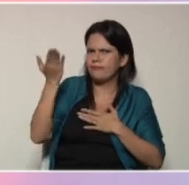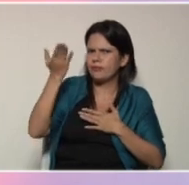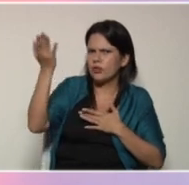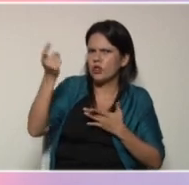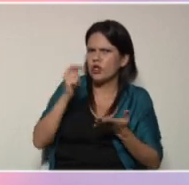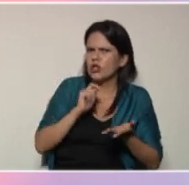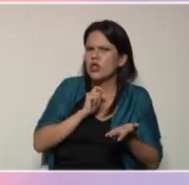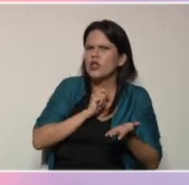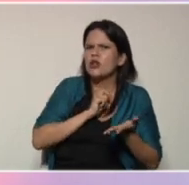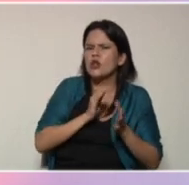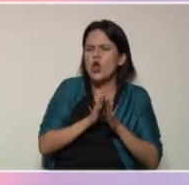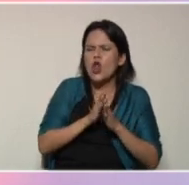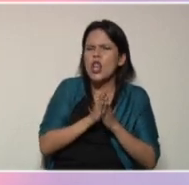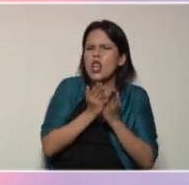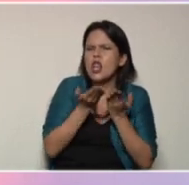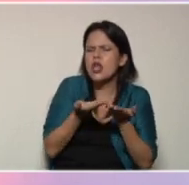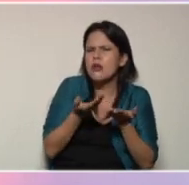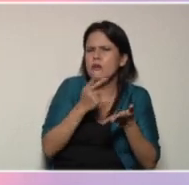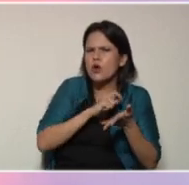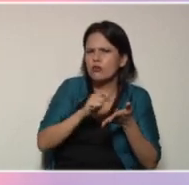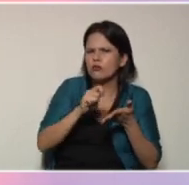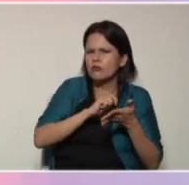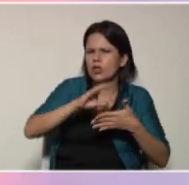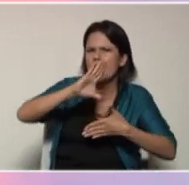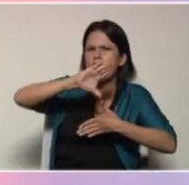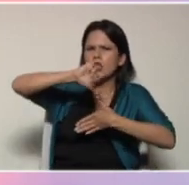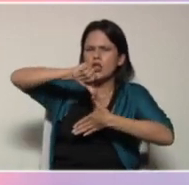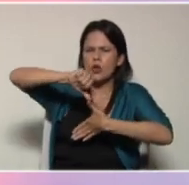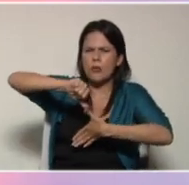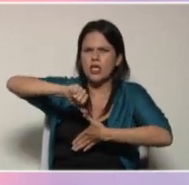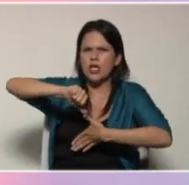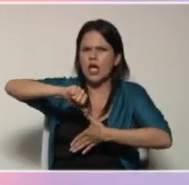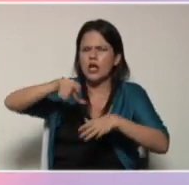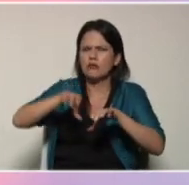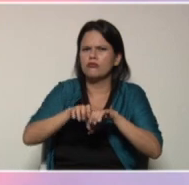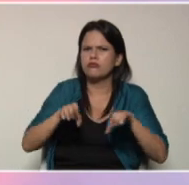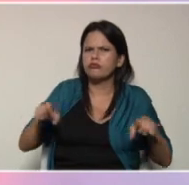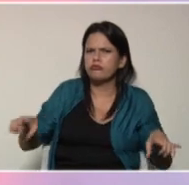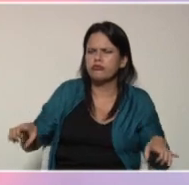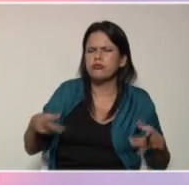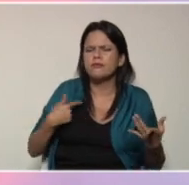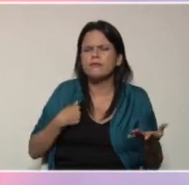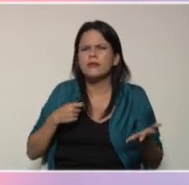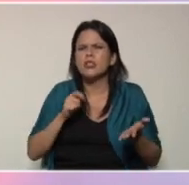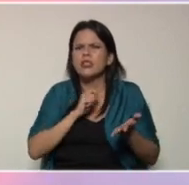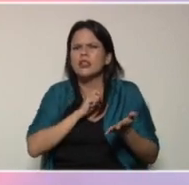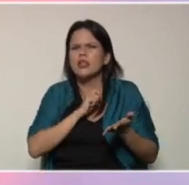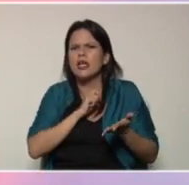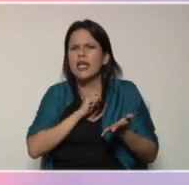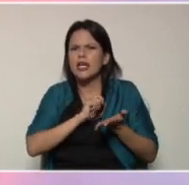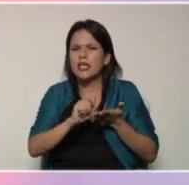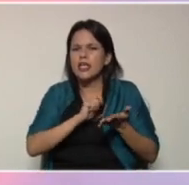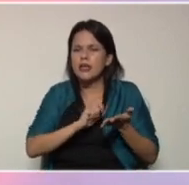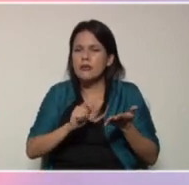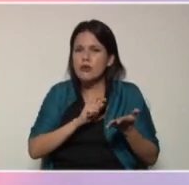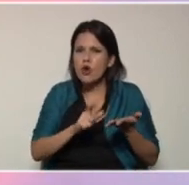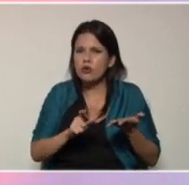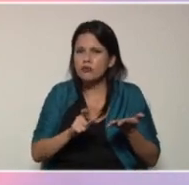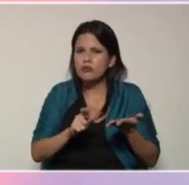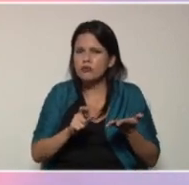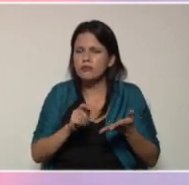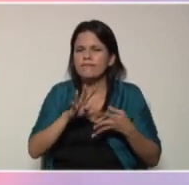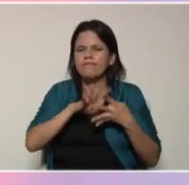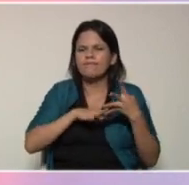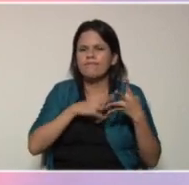textos latinoamericanos educativos. Al ser el escritor de ese libro tan reconocido, Álgebra de Valdor, que